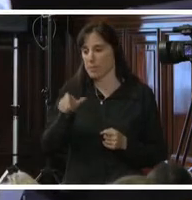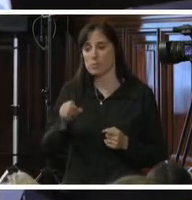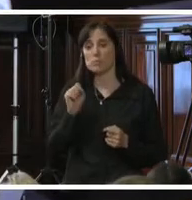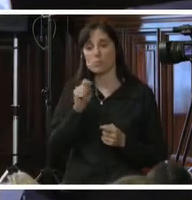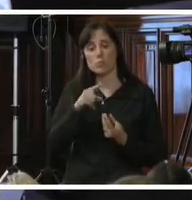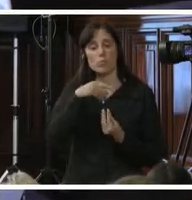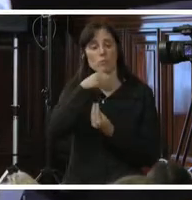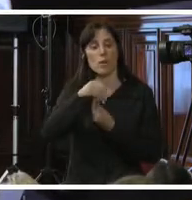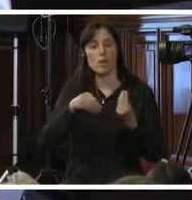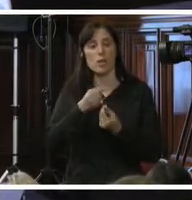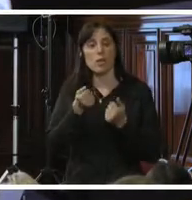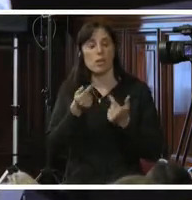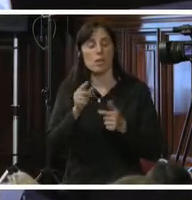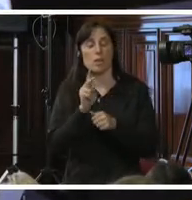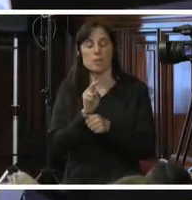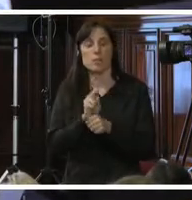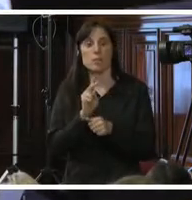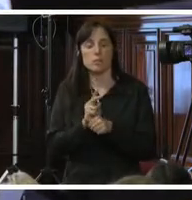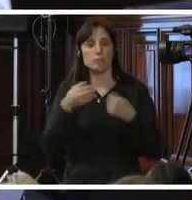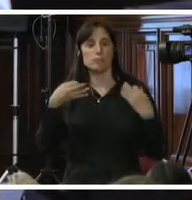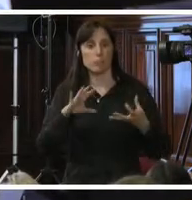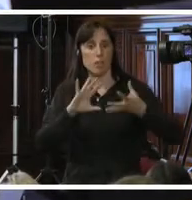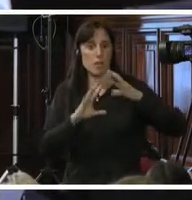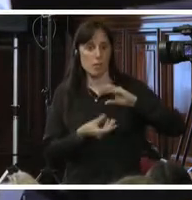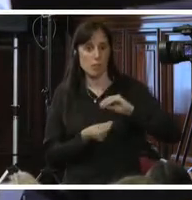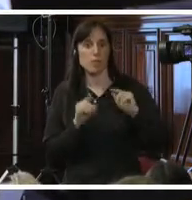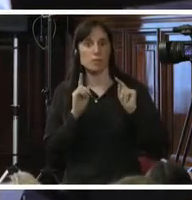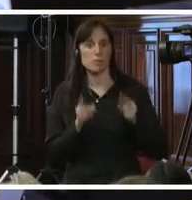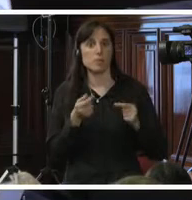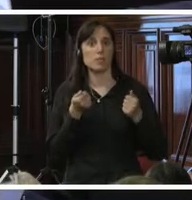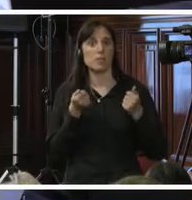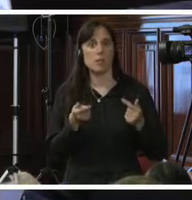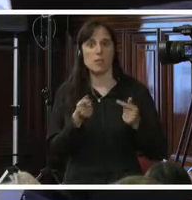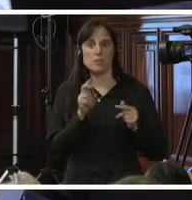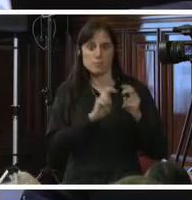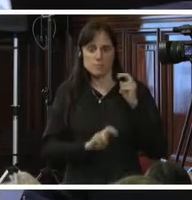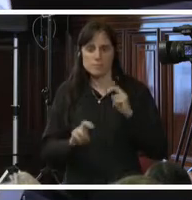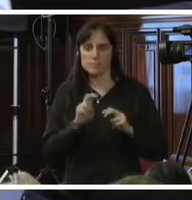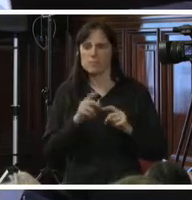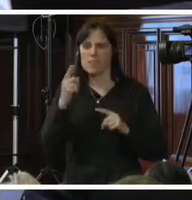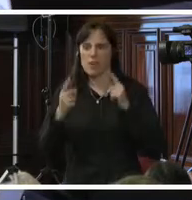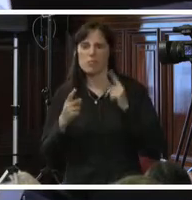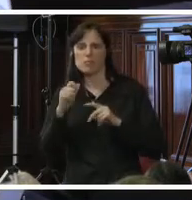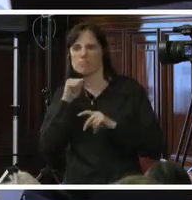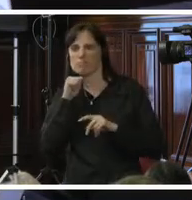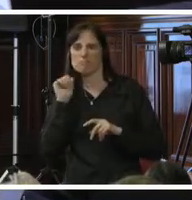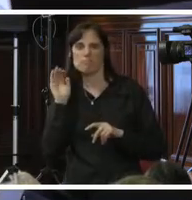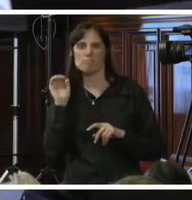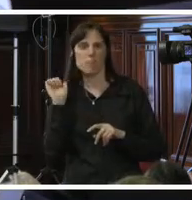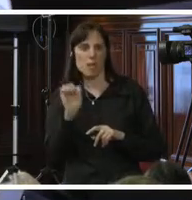familias reciban protección adecuada, incluyendo medidas para protegerles de la intimidación y las represalias de los tratantes.